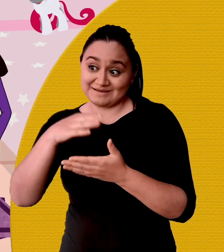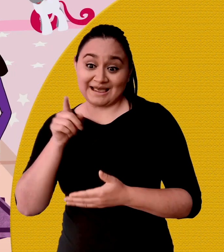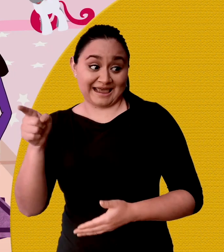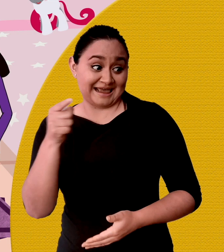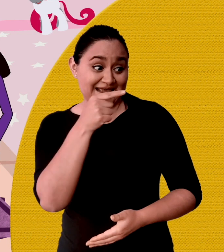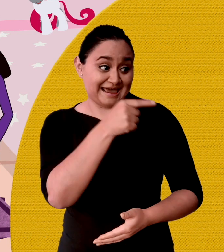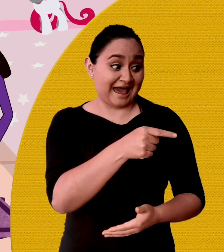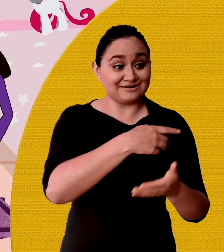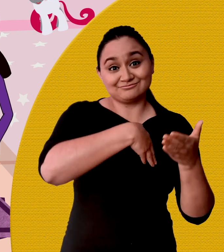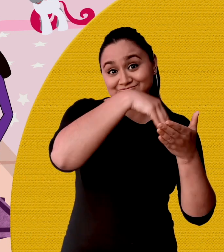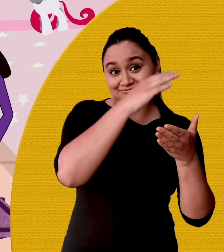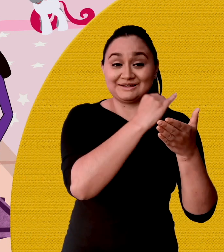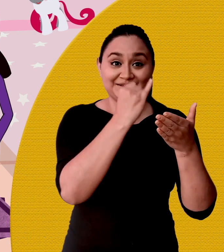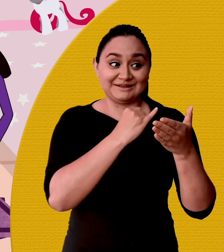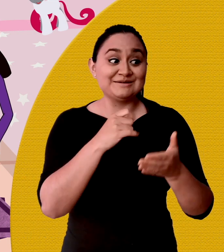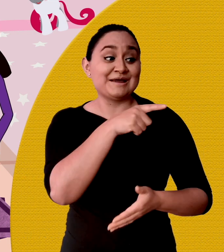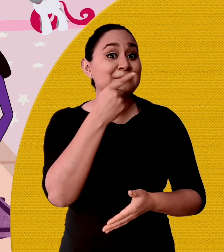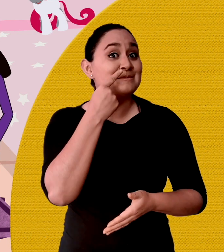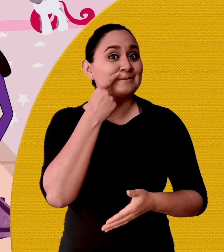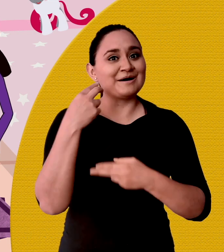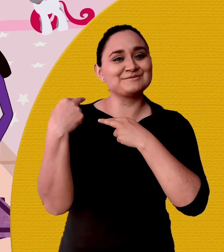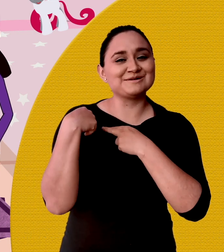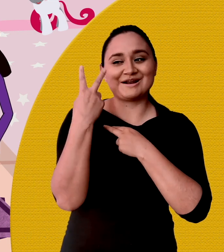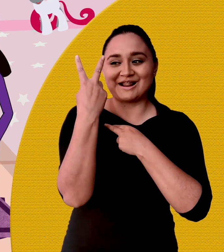Y el papi nos dibuja a ambas. ¡Sí!